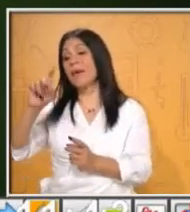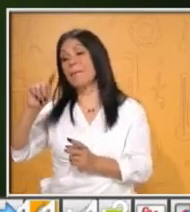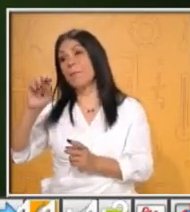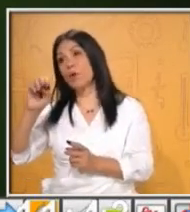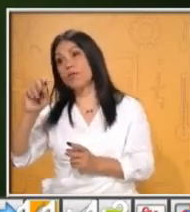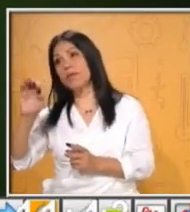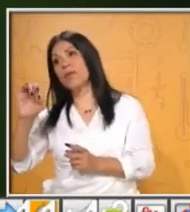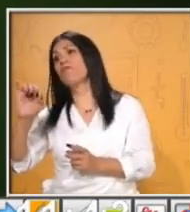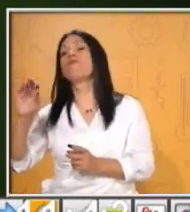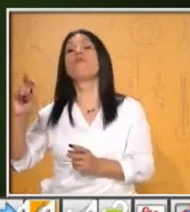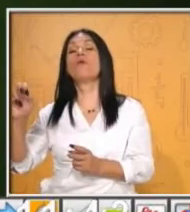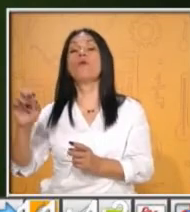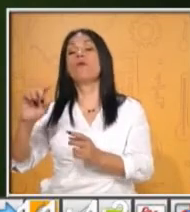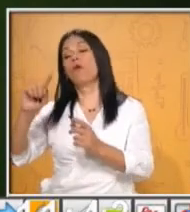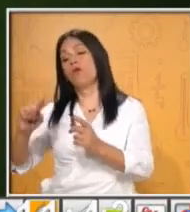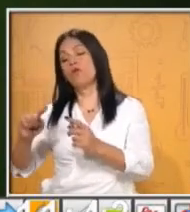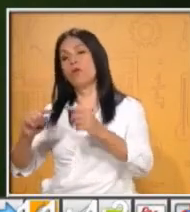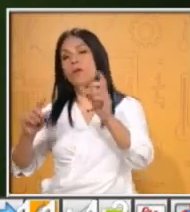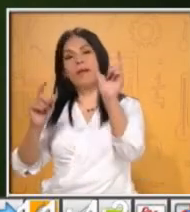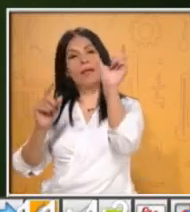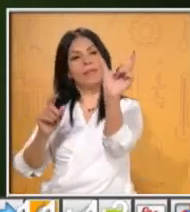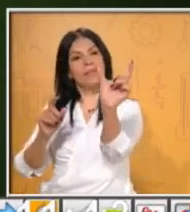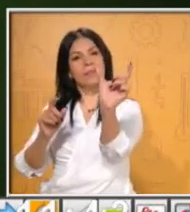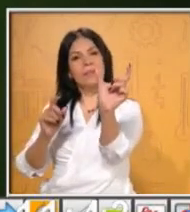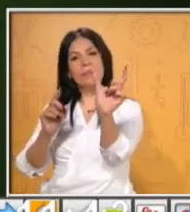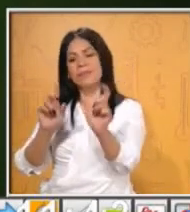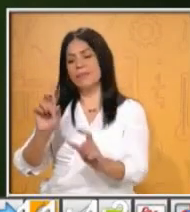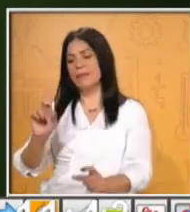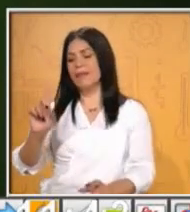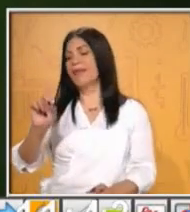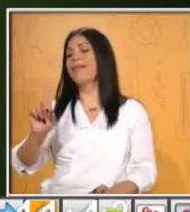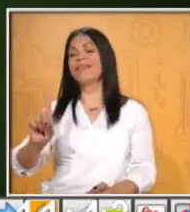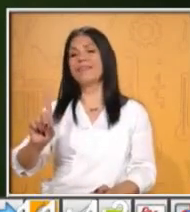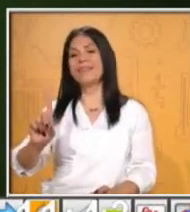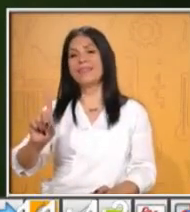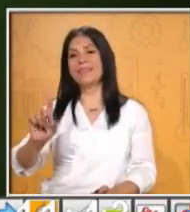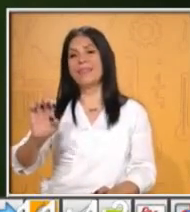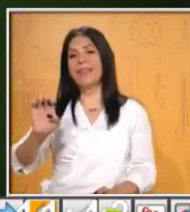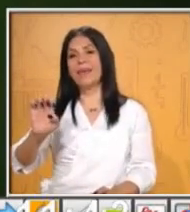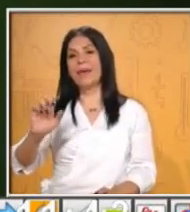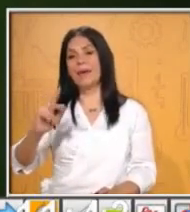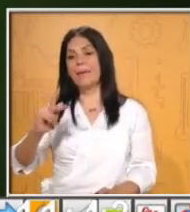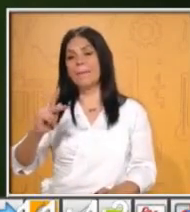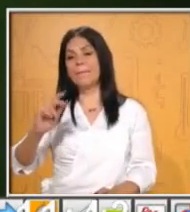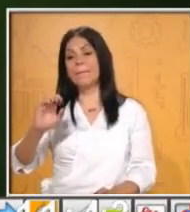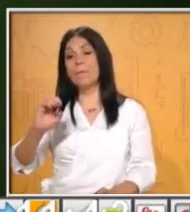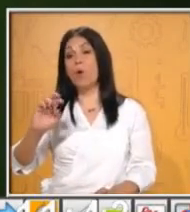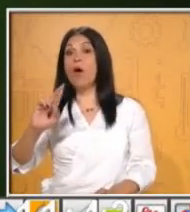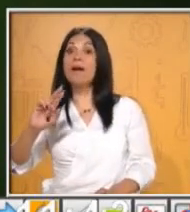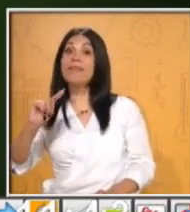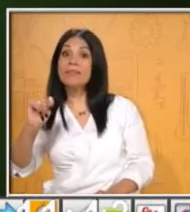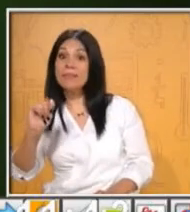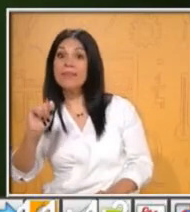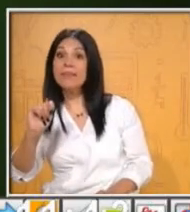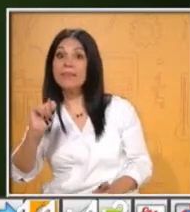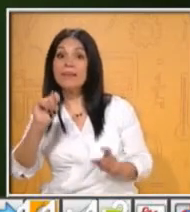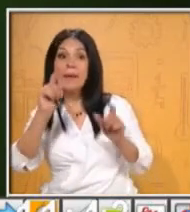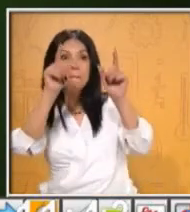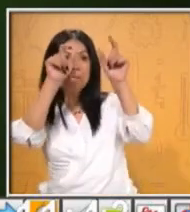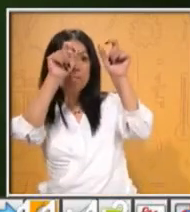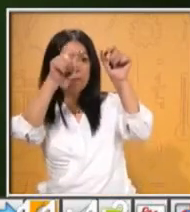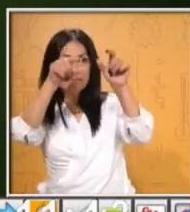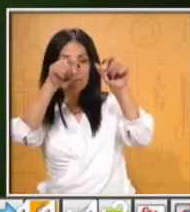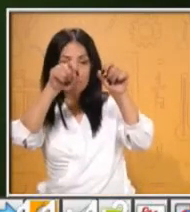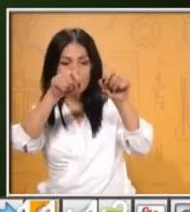deportistas. ¿Cuál sería el eczema? El eczema en este caso sería deport. ¿Qué es lo que comparten en común?